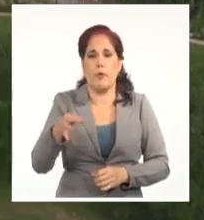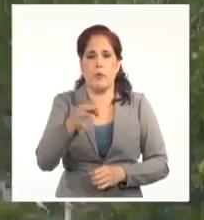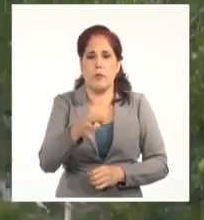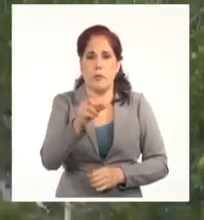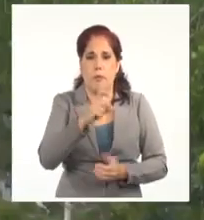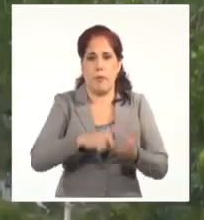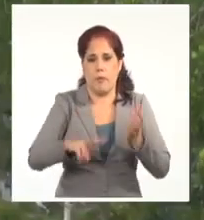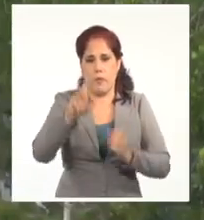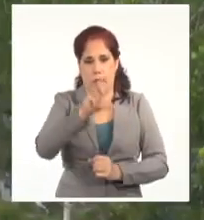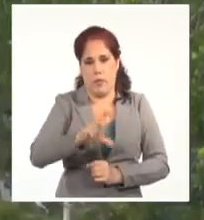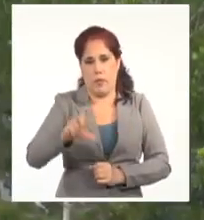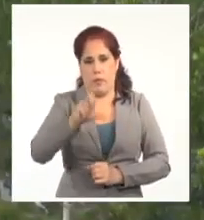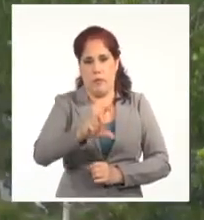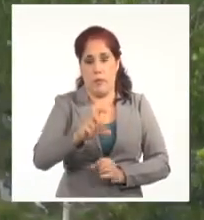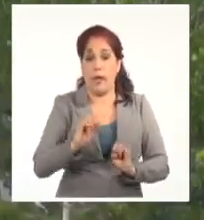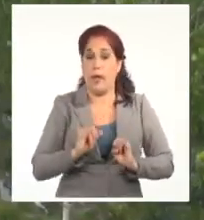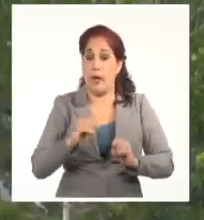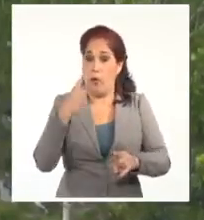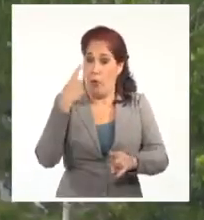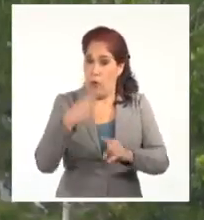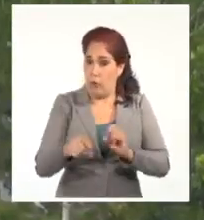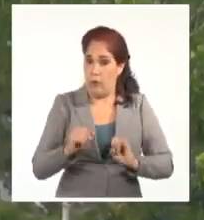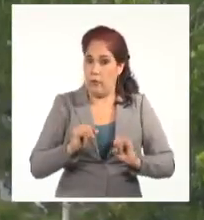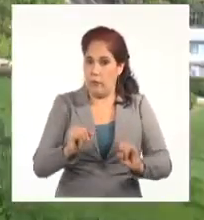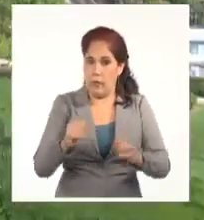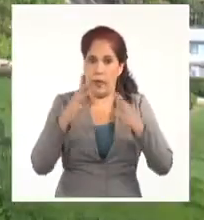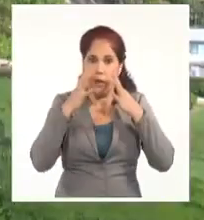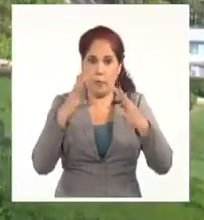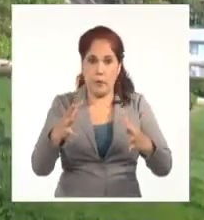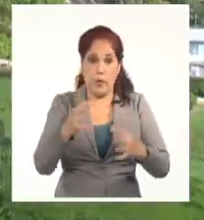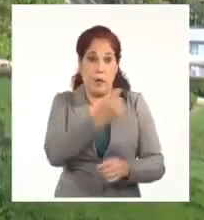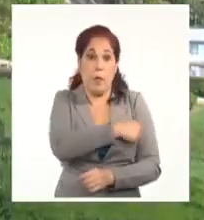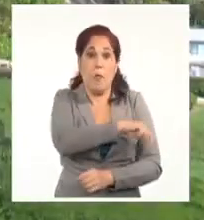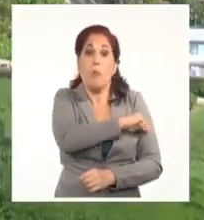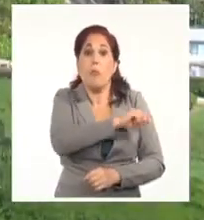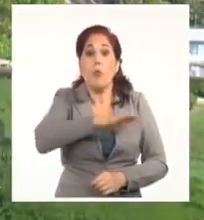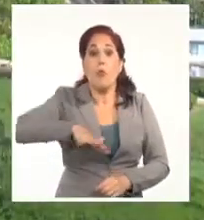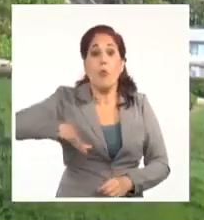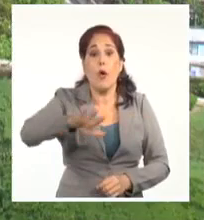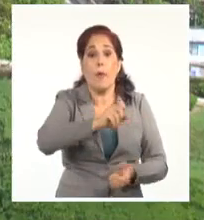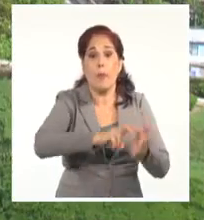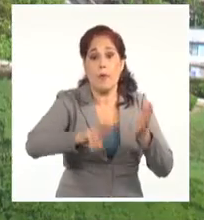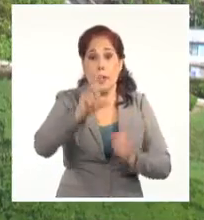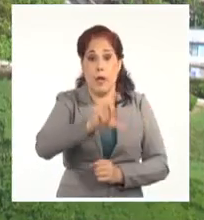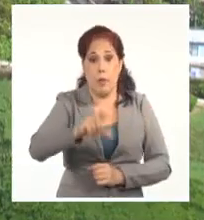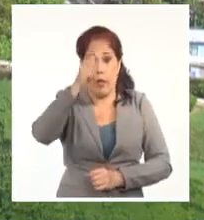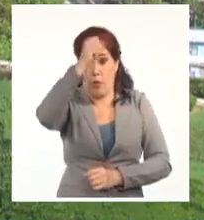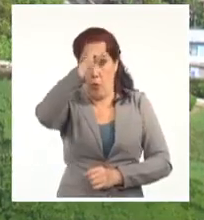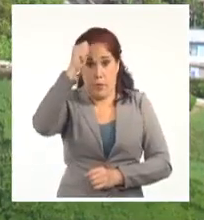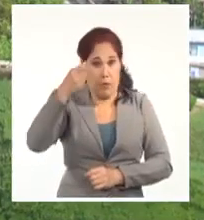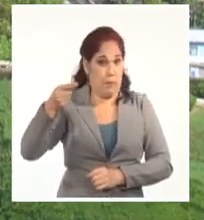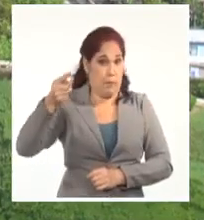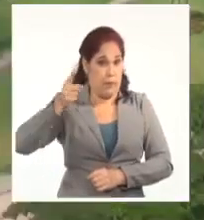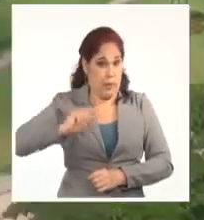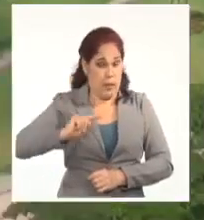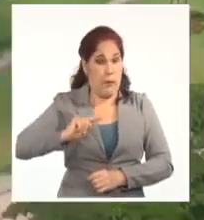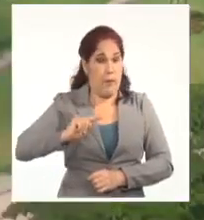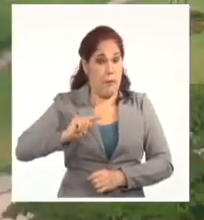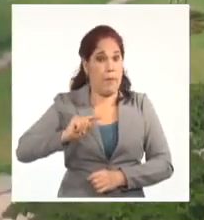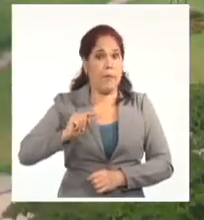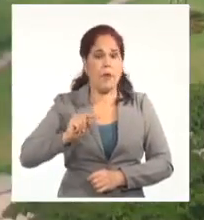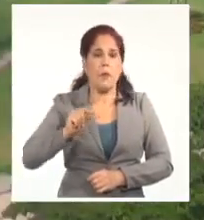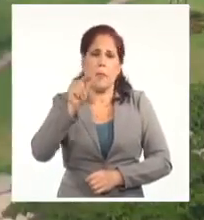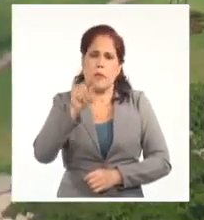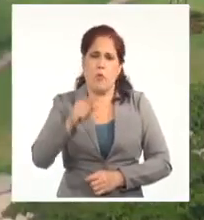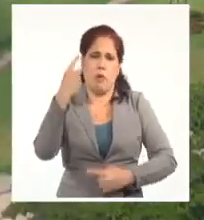Debo también destacar que el pueblo camagüeyano, a partir del domingo, cuando elementos